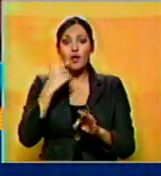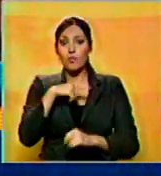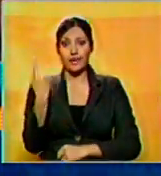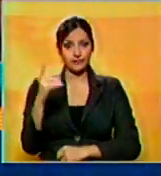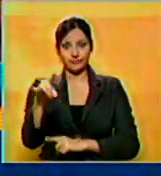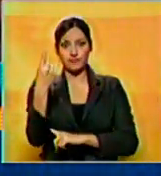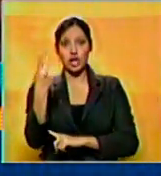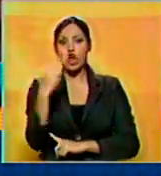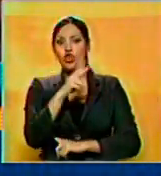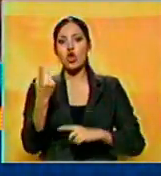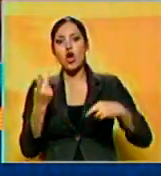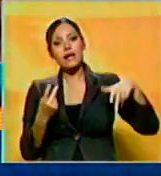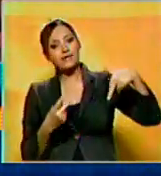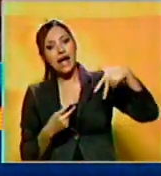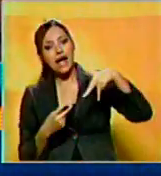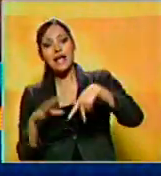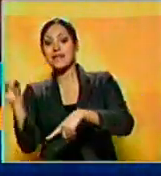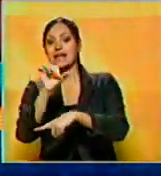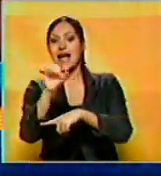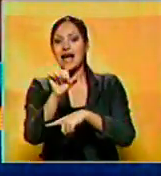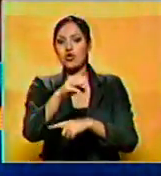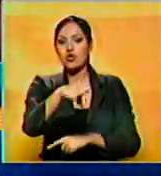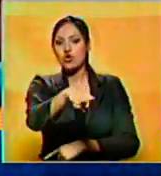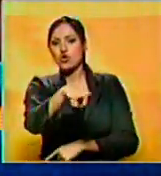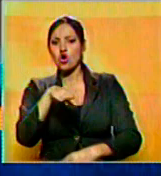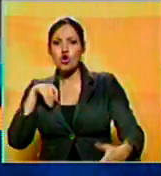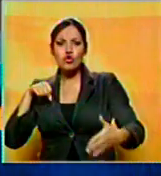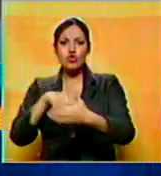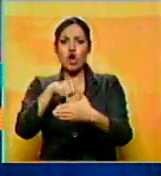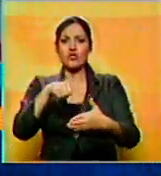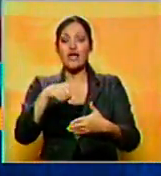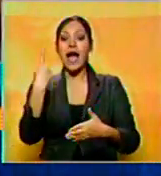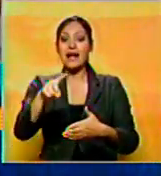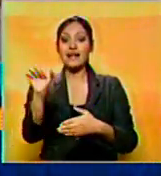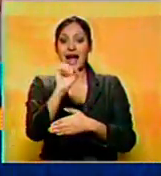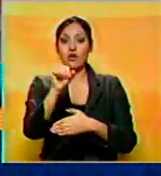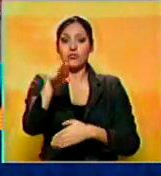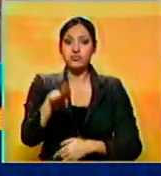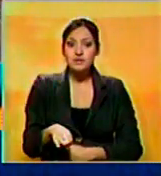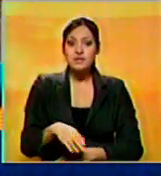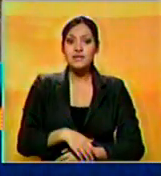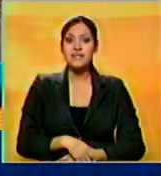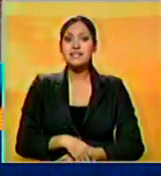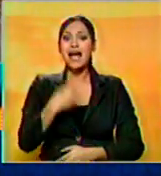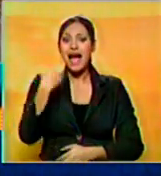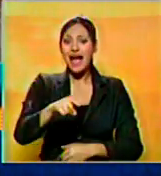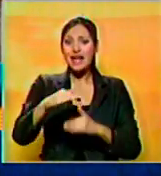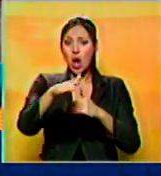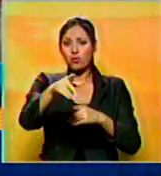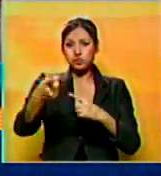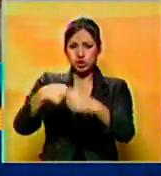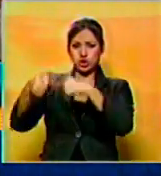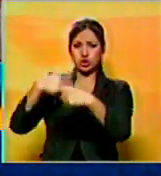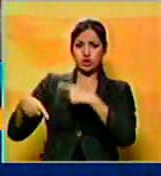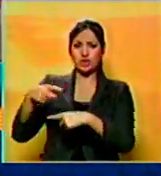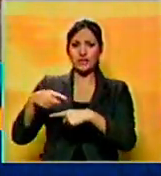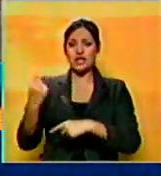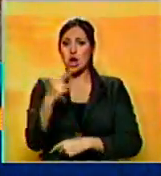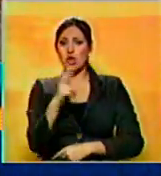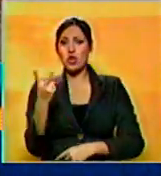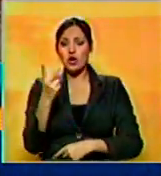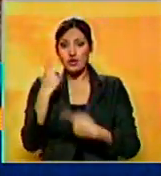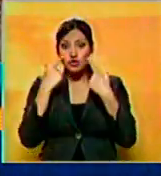Ambos cruzaban una calle cuando un carro impactó contra otro que estaba estacionado y lo arrastró por la acera por donde ellos pasaban.